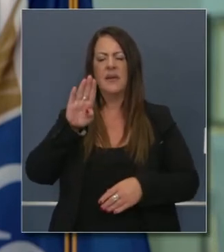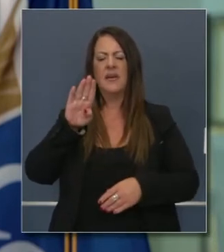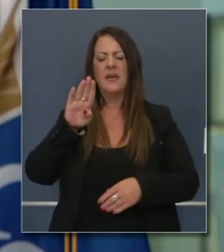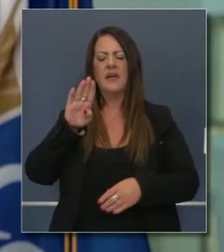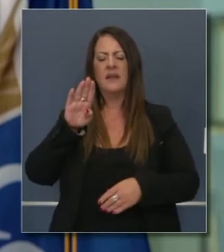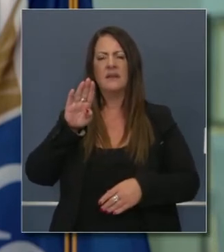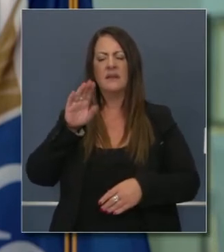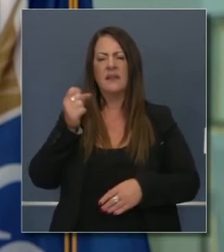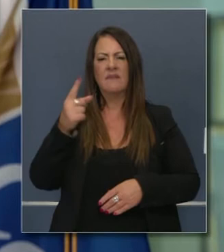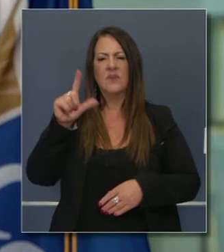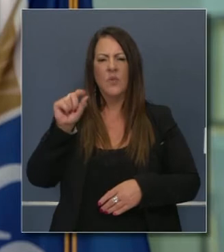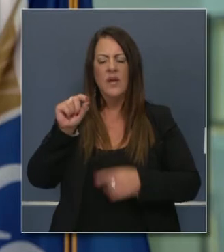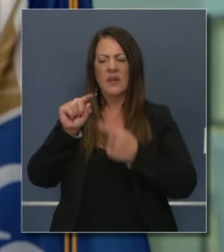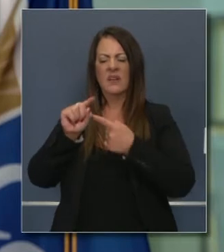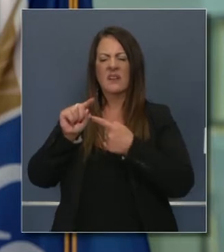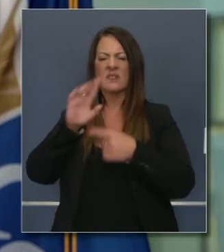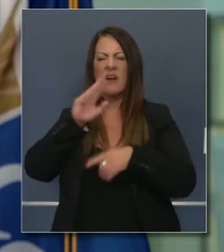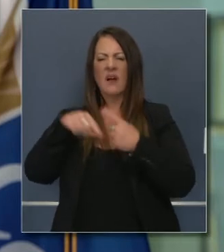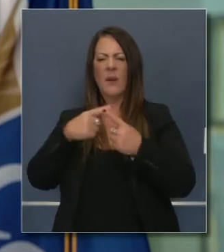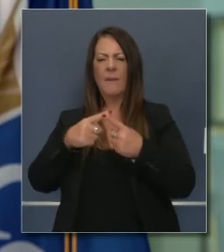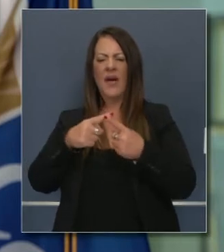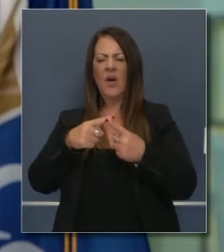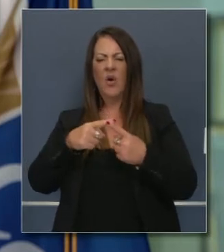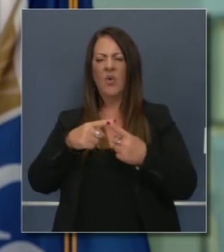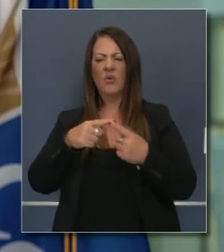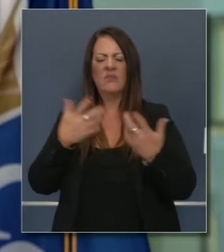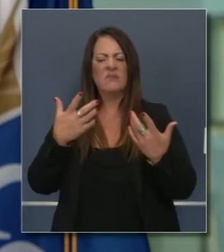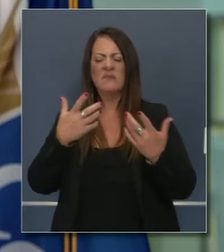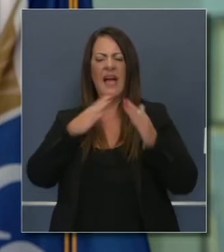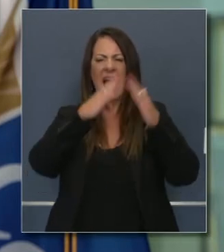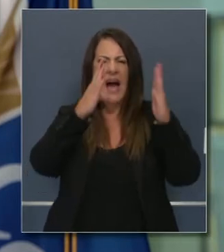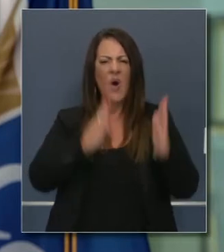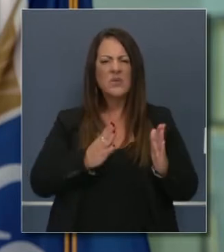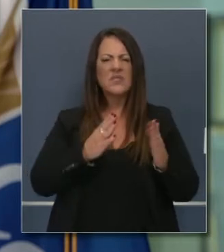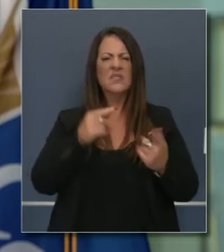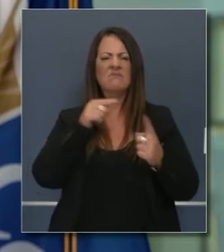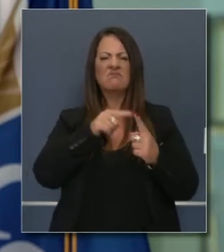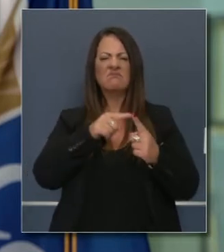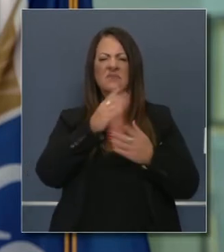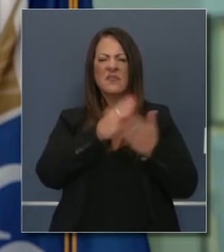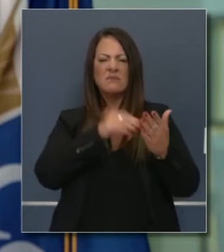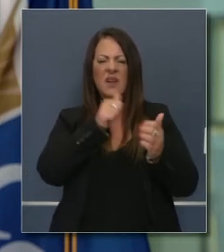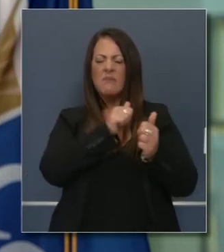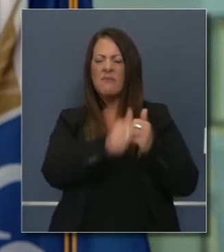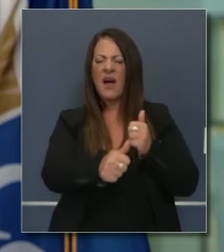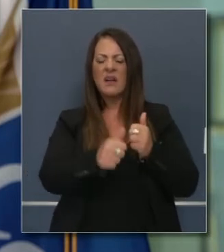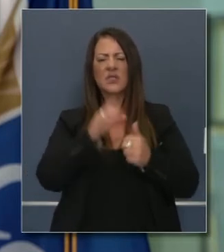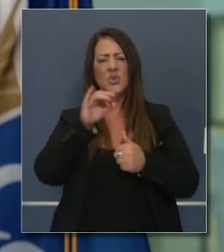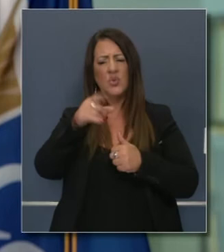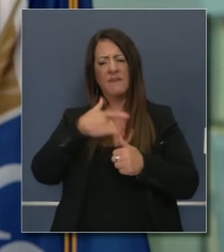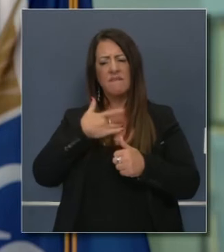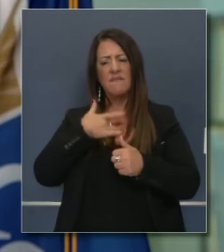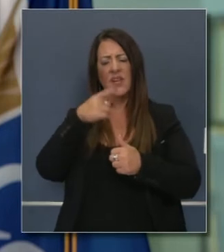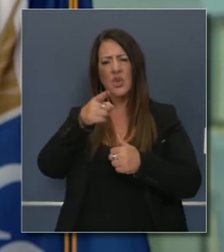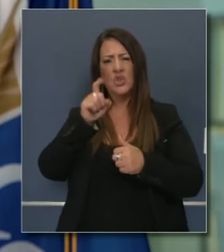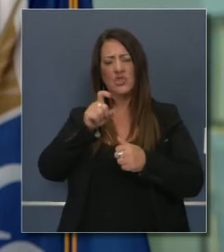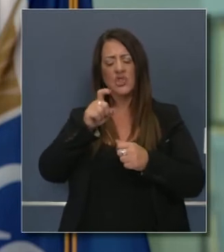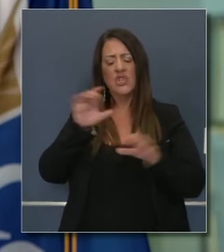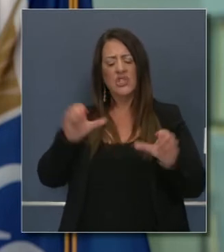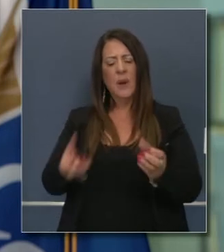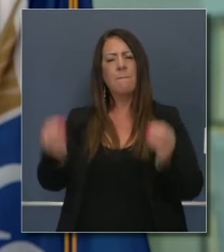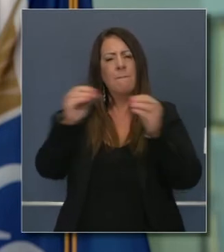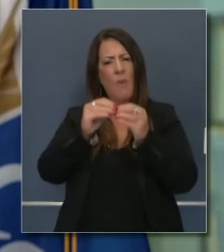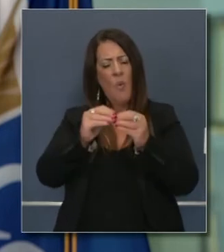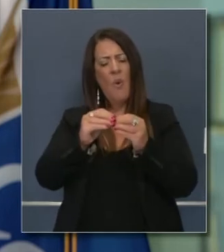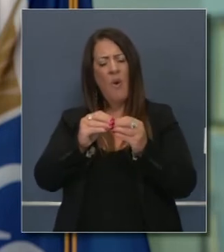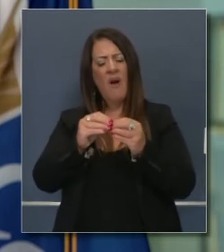11-20, que tienen que ver con los duplexes o las casas dobles que patrocinó Ergens. ¿Piensa usted que debería haber creado